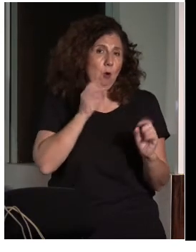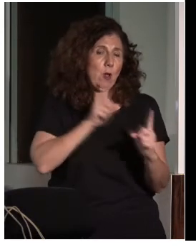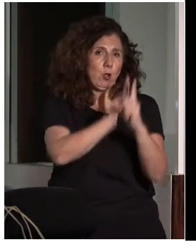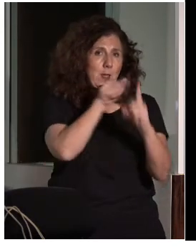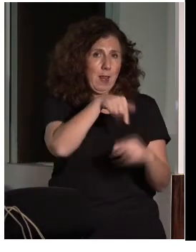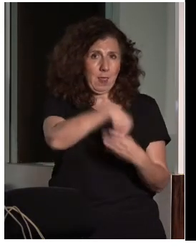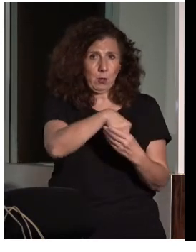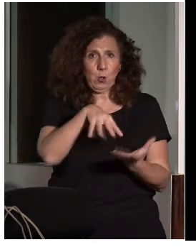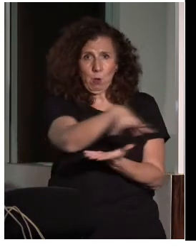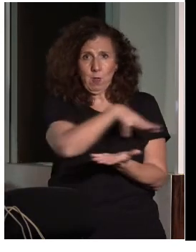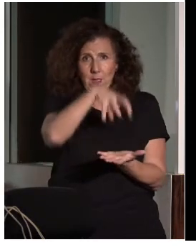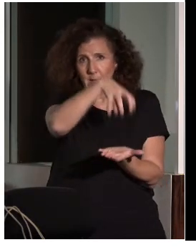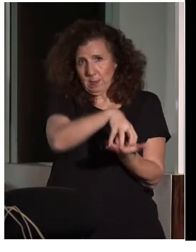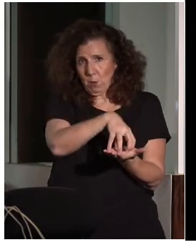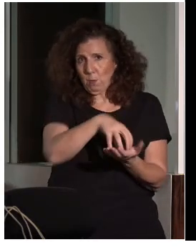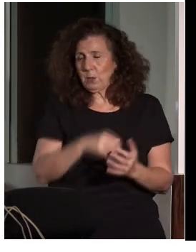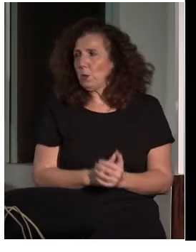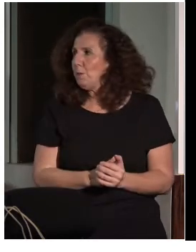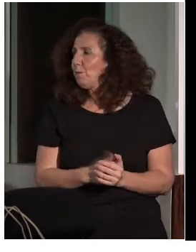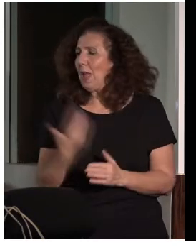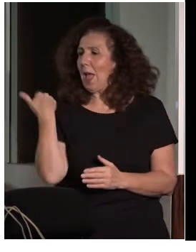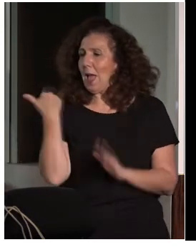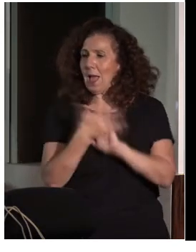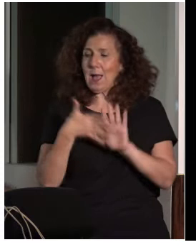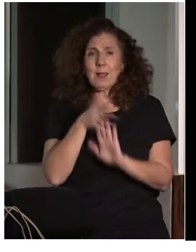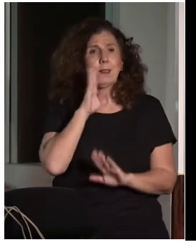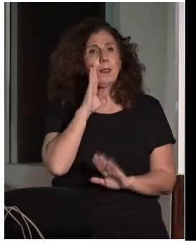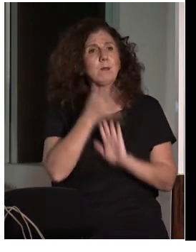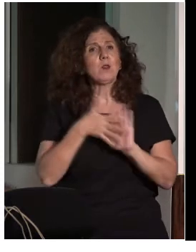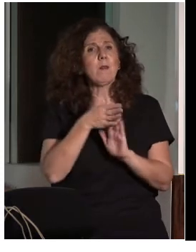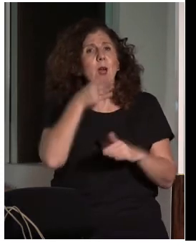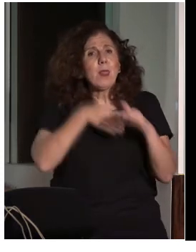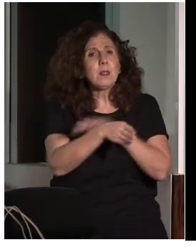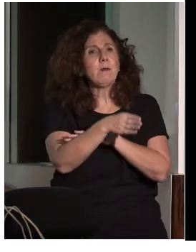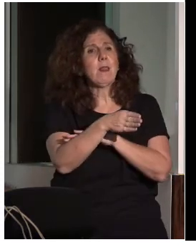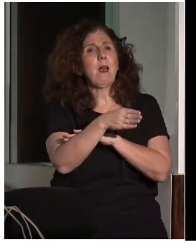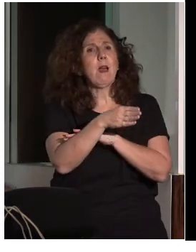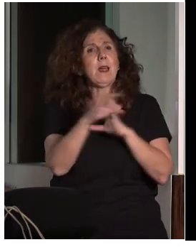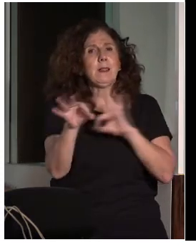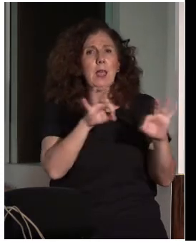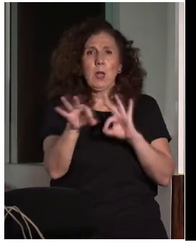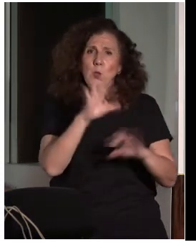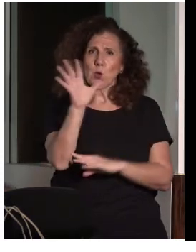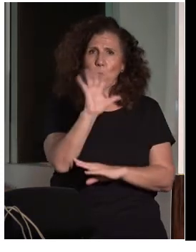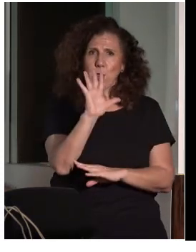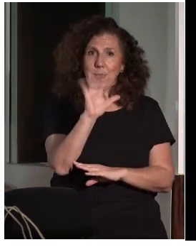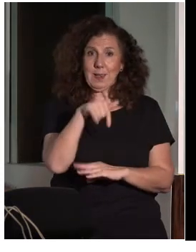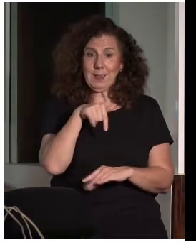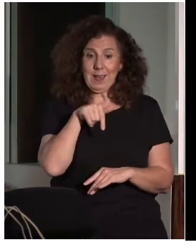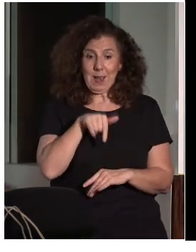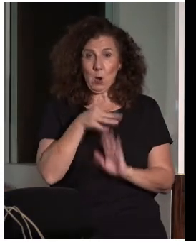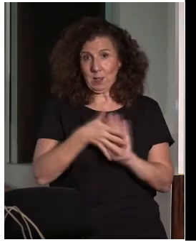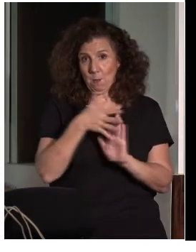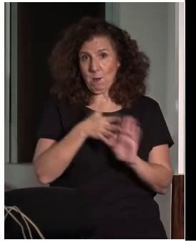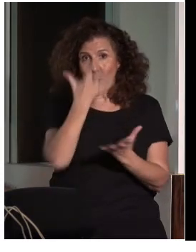Antes he hablado de la accesibilidad a los museos, digo, los cines o a los teatros. Esta aplicación, que es